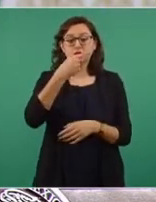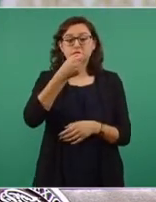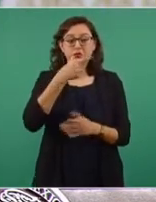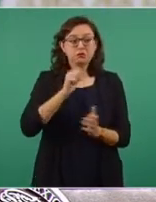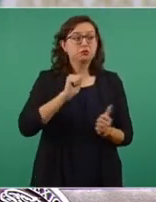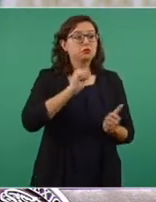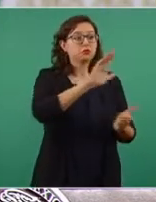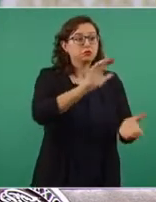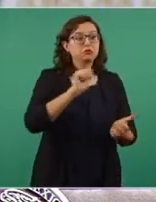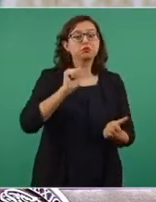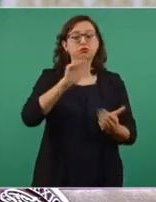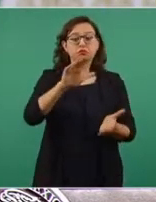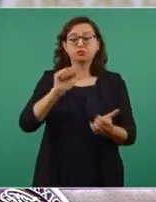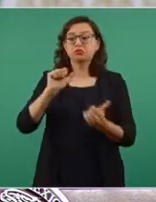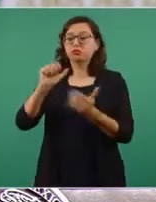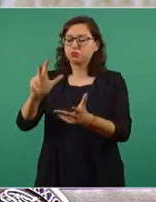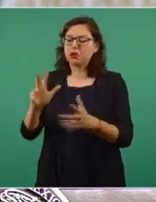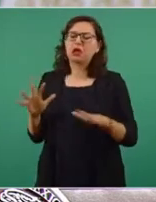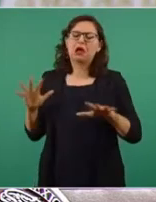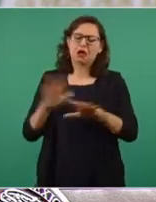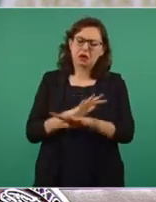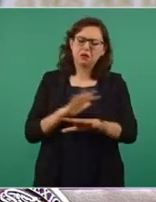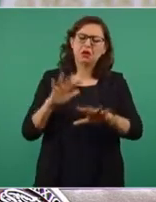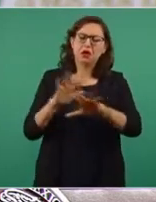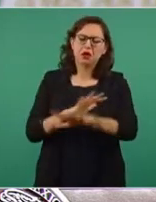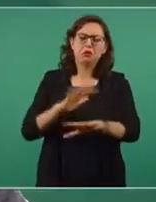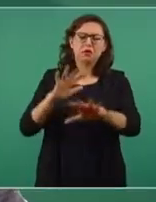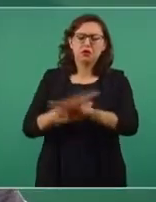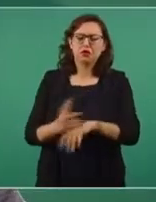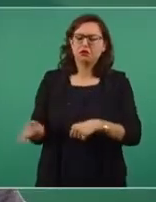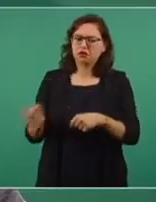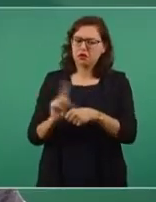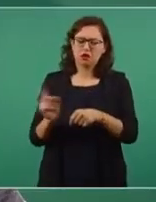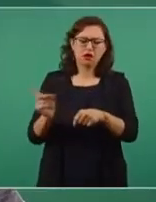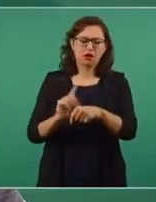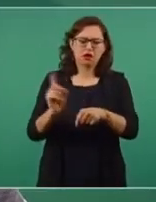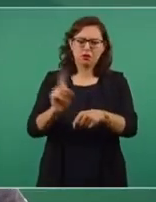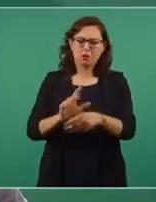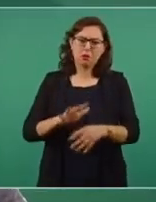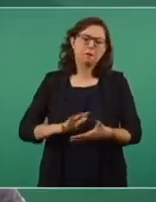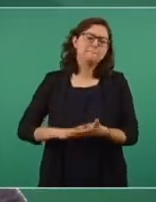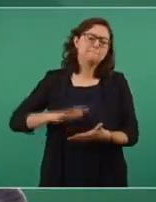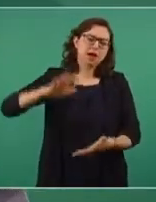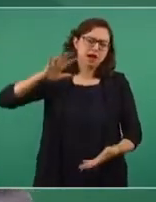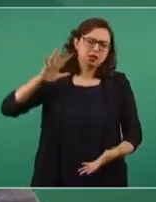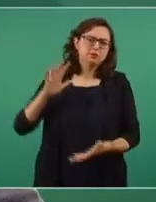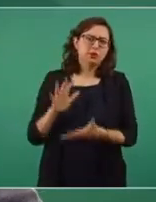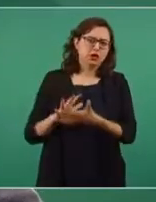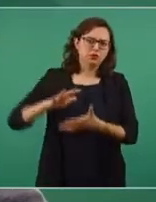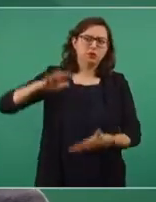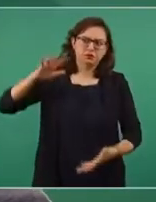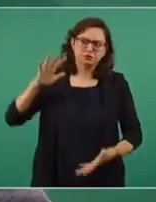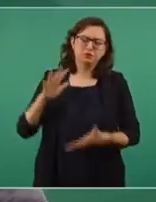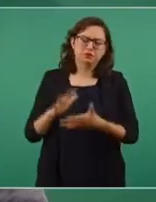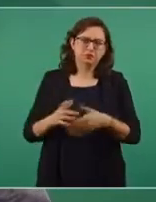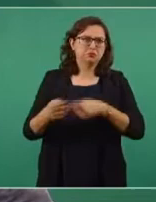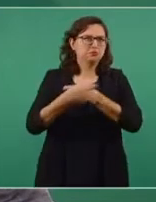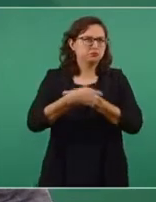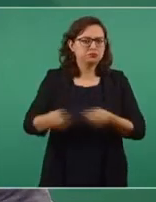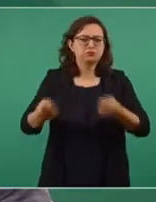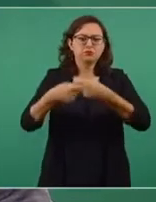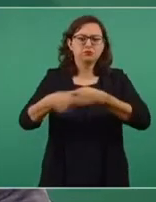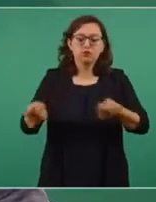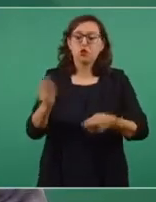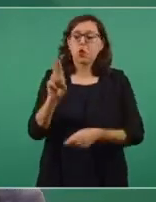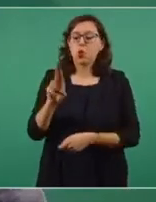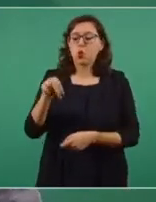sector. Este número es dinámico y se actualiza diariamente. El abastecimiento del UNOPS